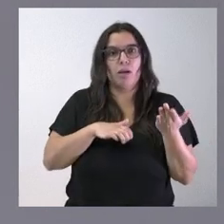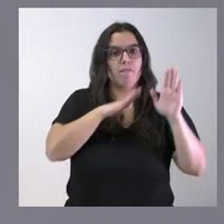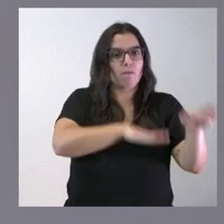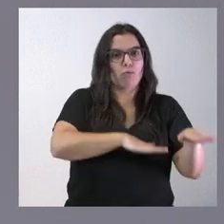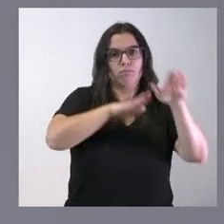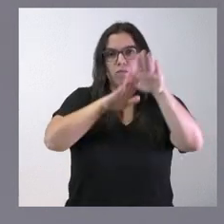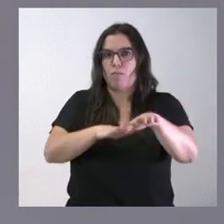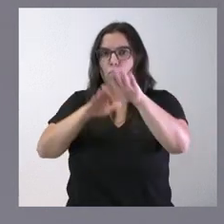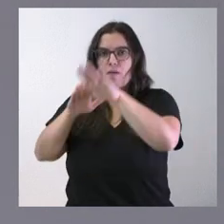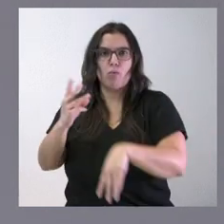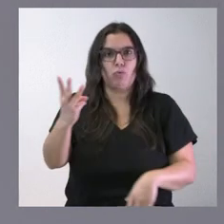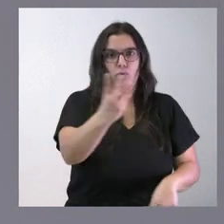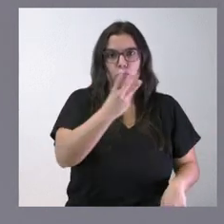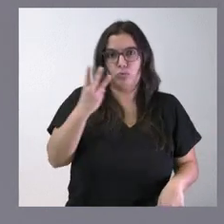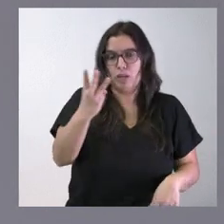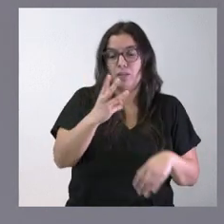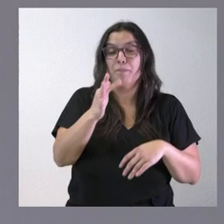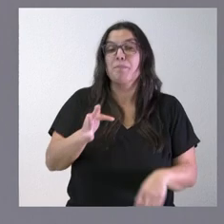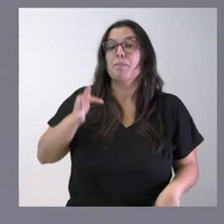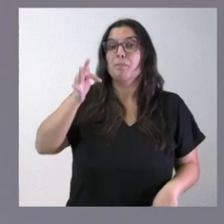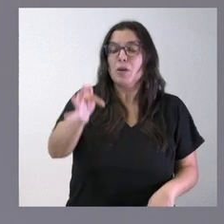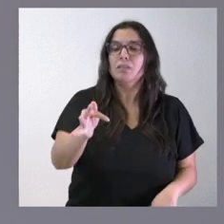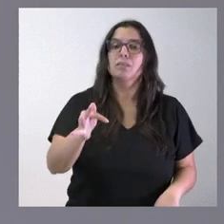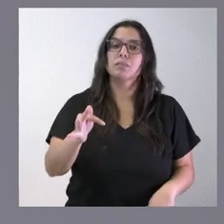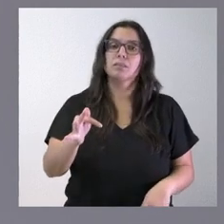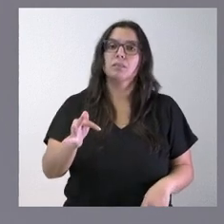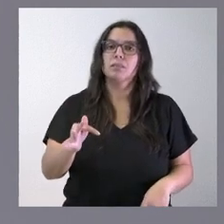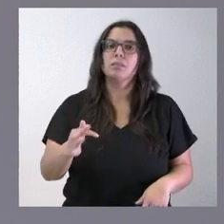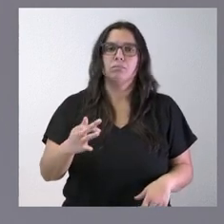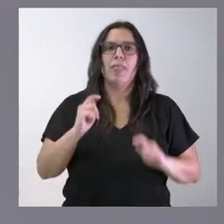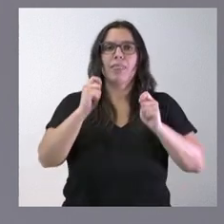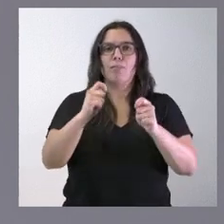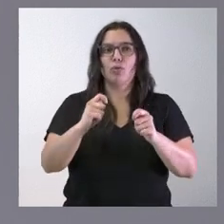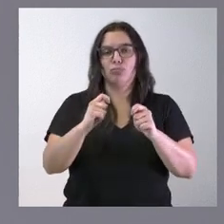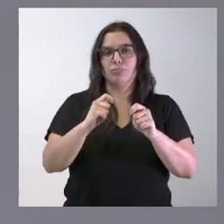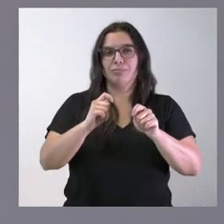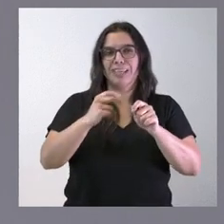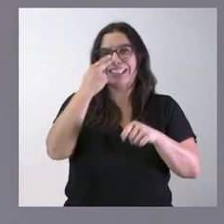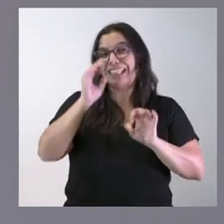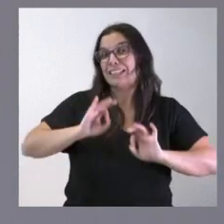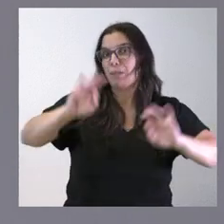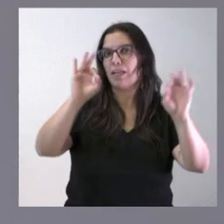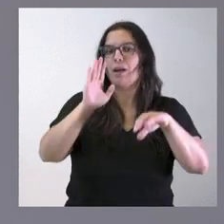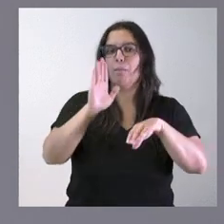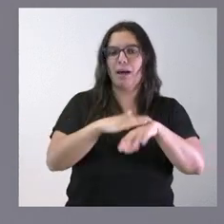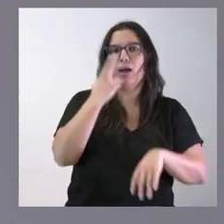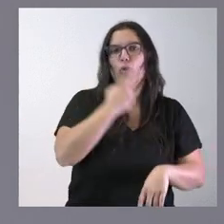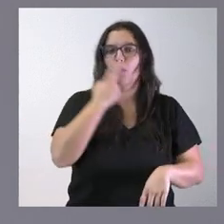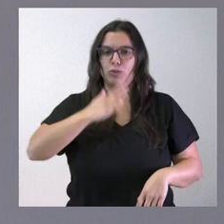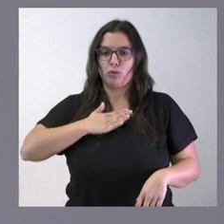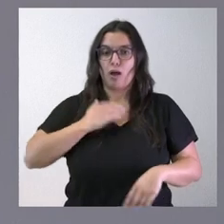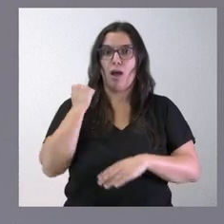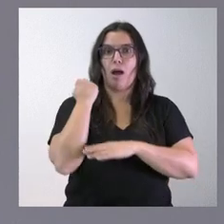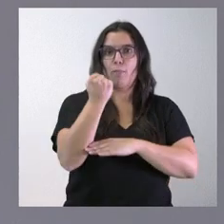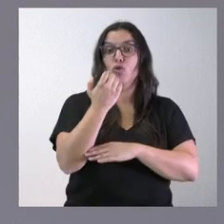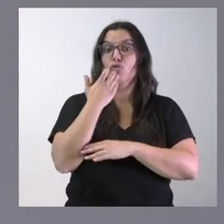su implantación. No solamente eso, sino que las declaramos de especial interés y, además, comprometemos nuestro apoyo si finalmente se designa